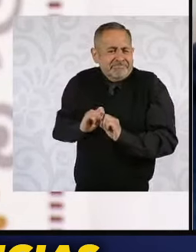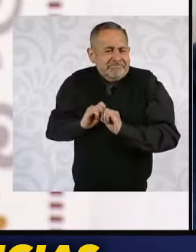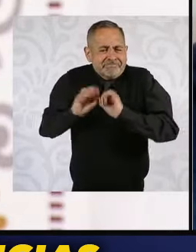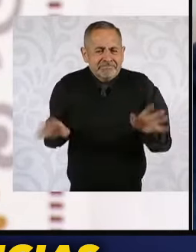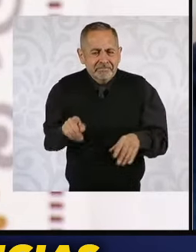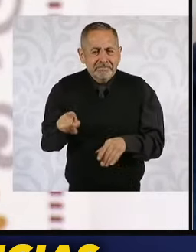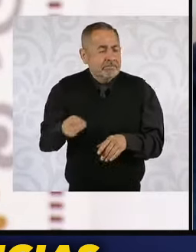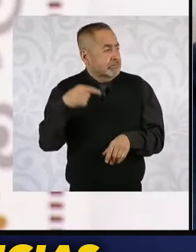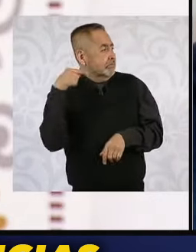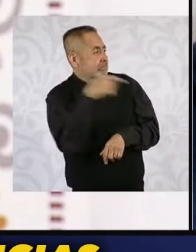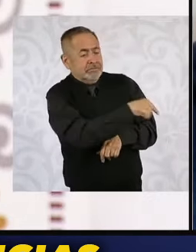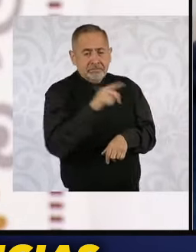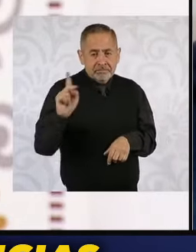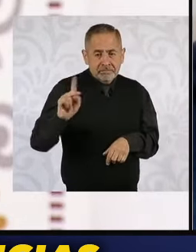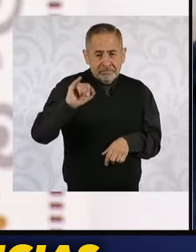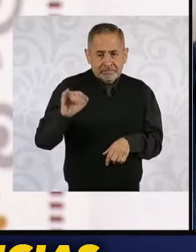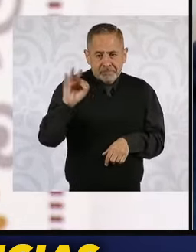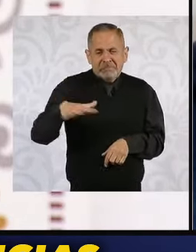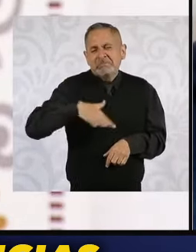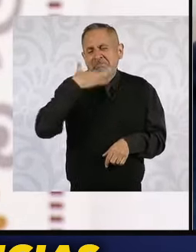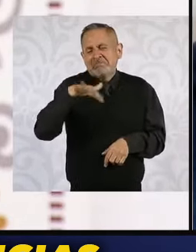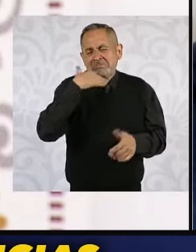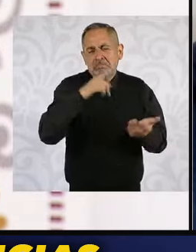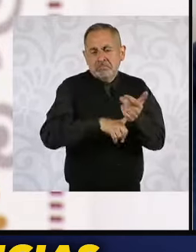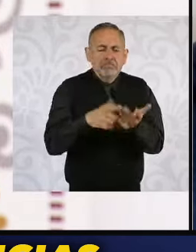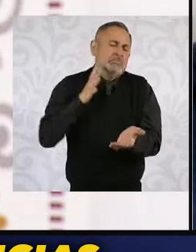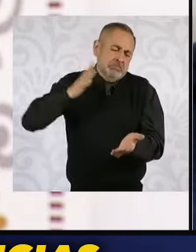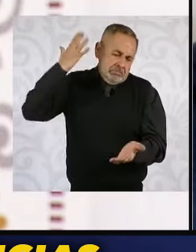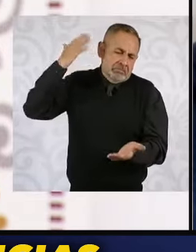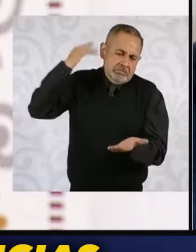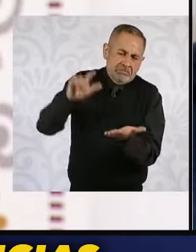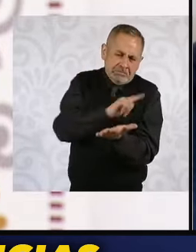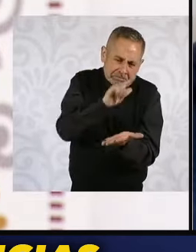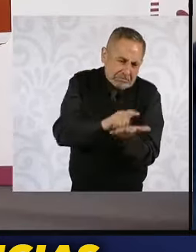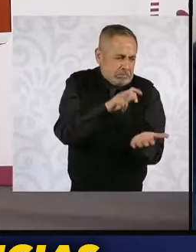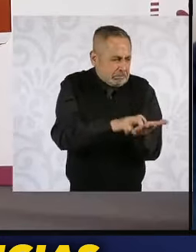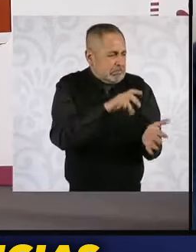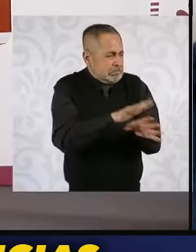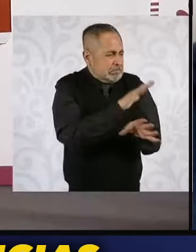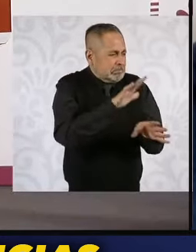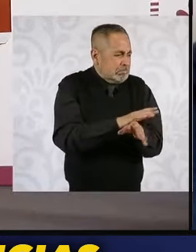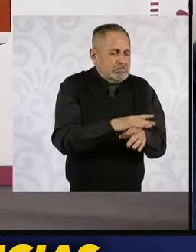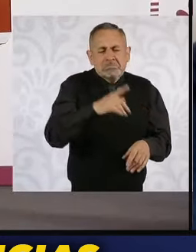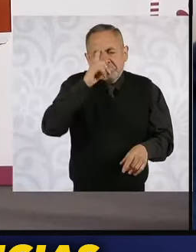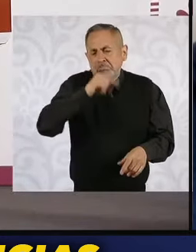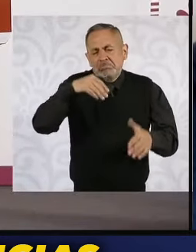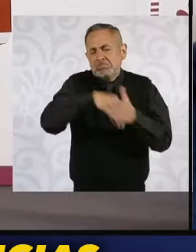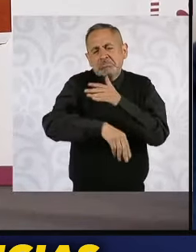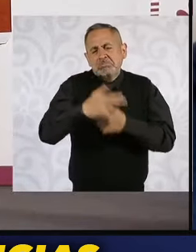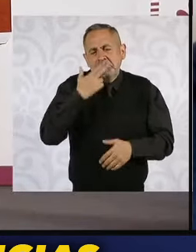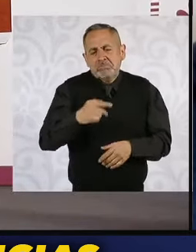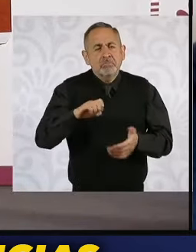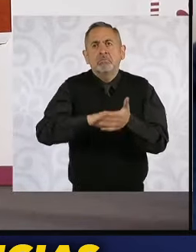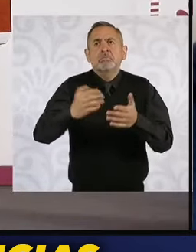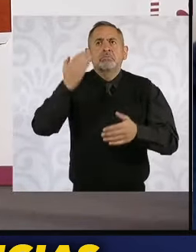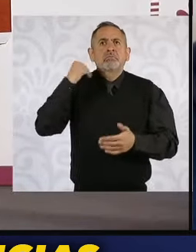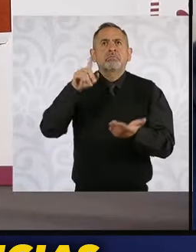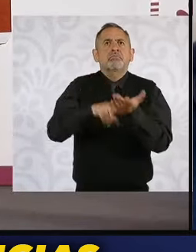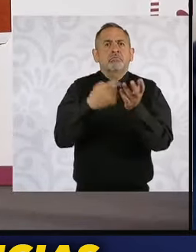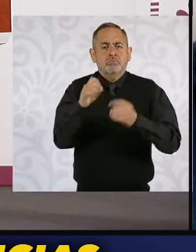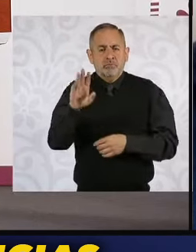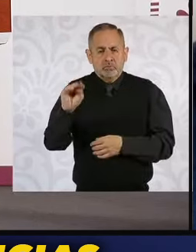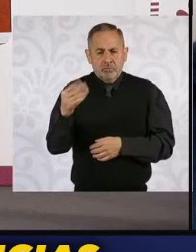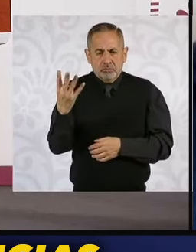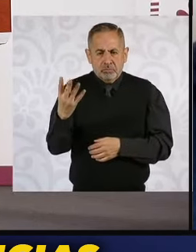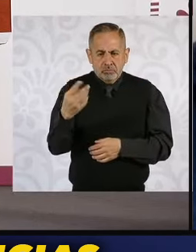es renovar el Poder Judicial, porque se han hecho reformas de otro tipo y han fracasado, la última, la de 94. En 94 se